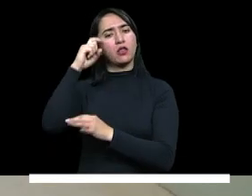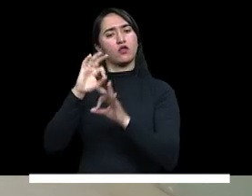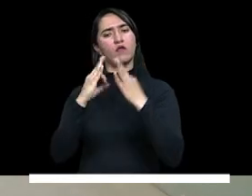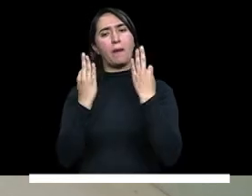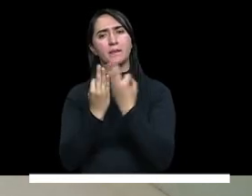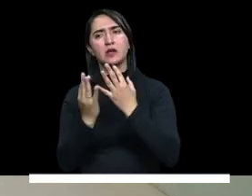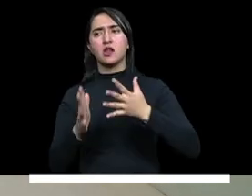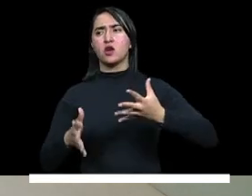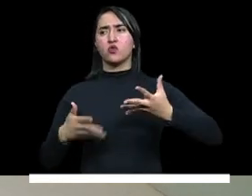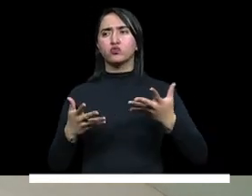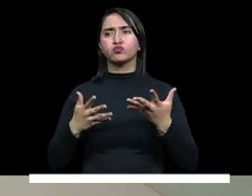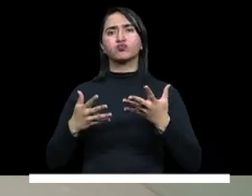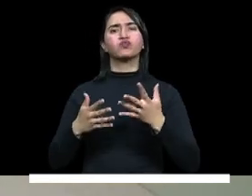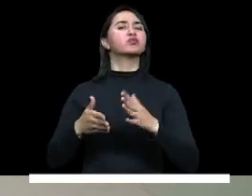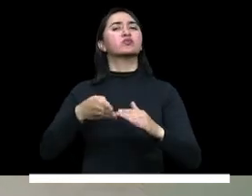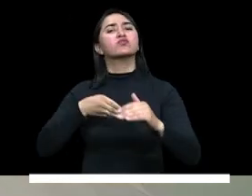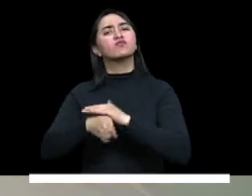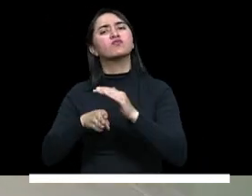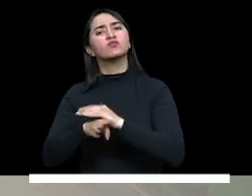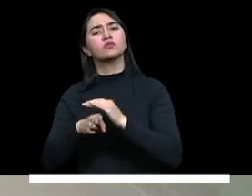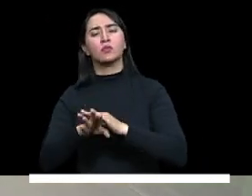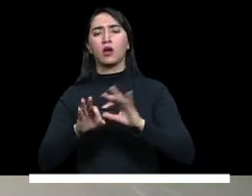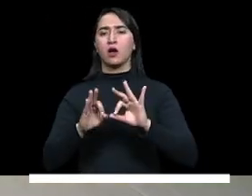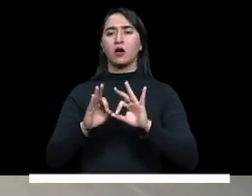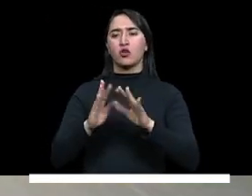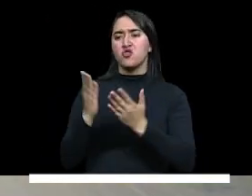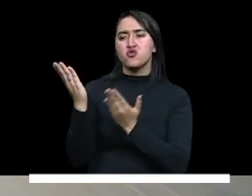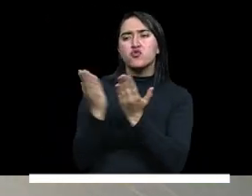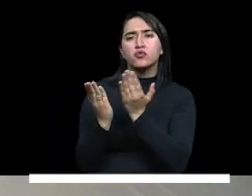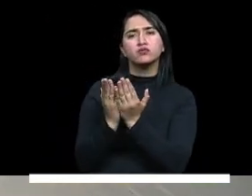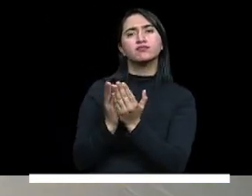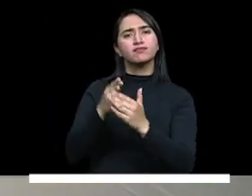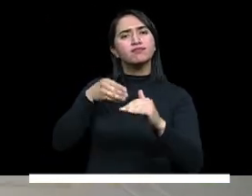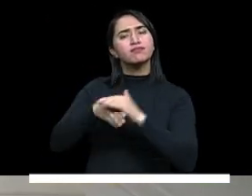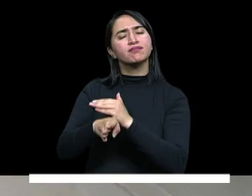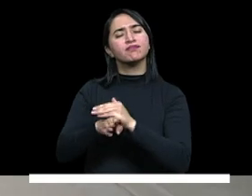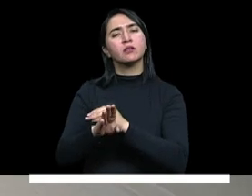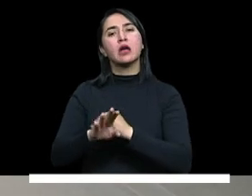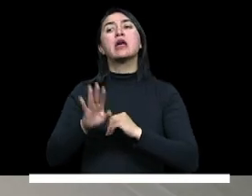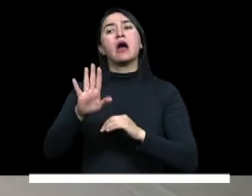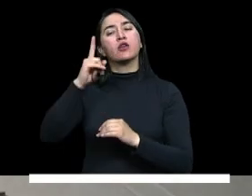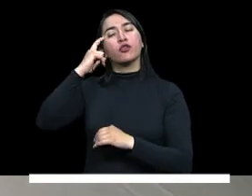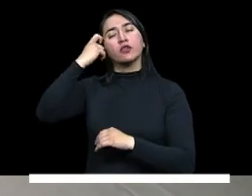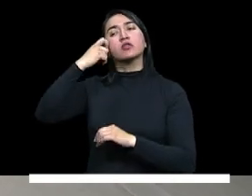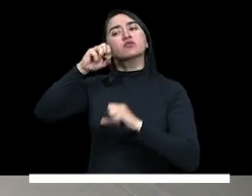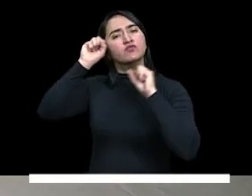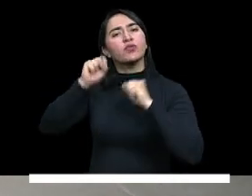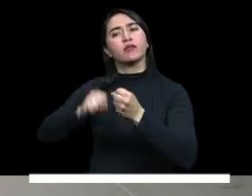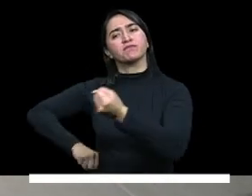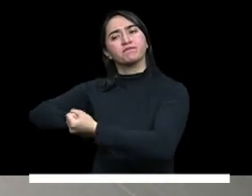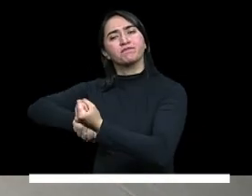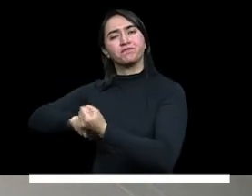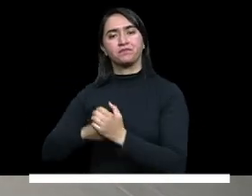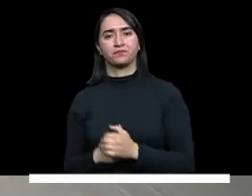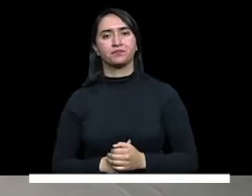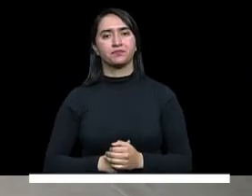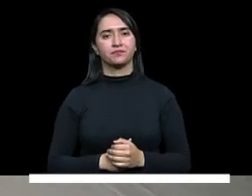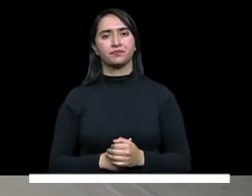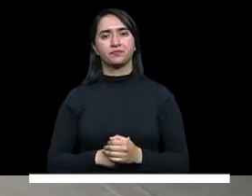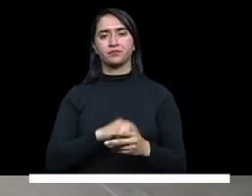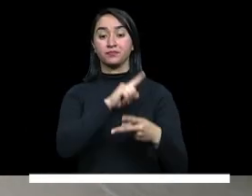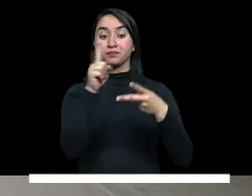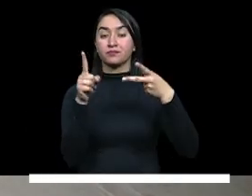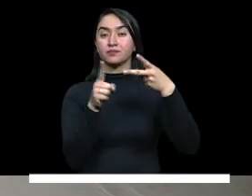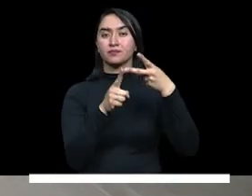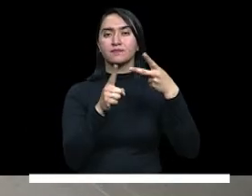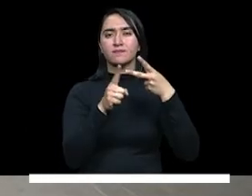ubicar a los niños en el sistema educativo y que el gobierno responde a esos retos. Nuestro segundo desafío, y recuerdo muy bien